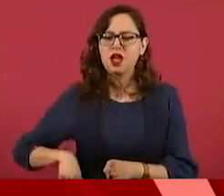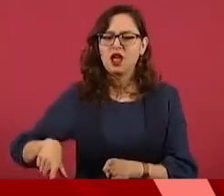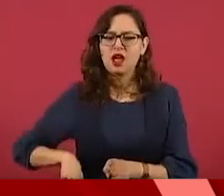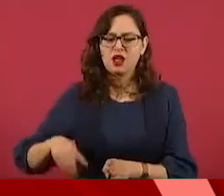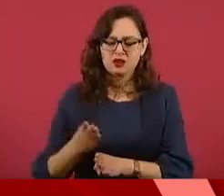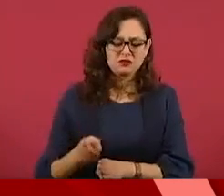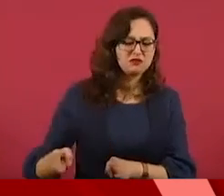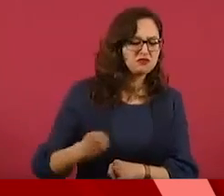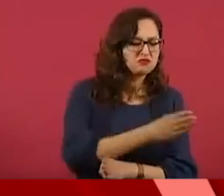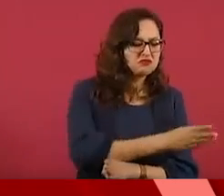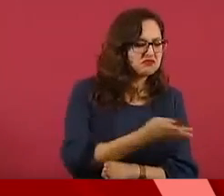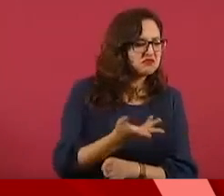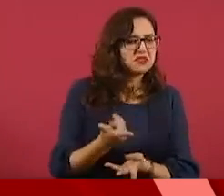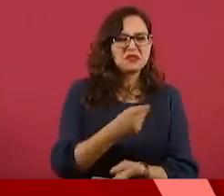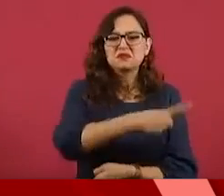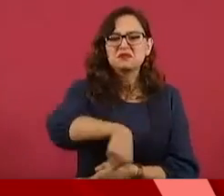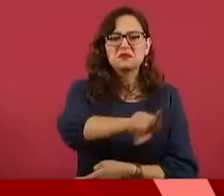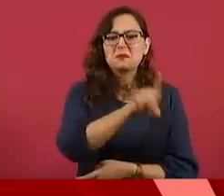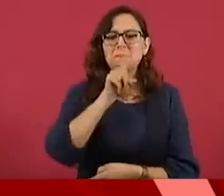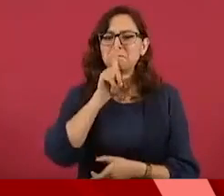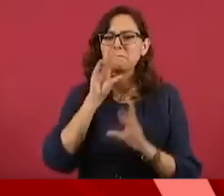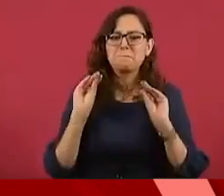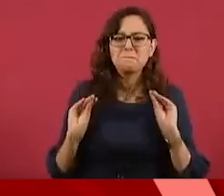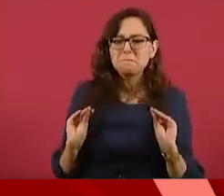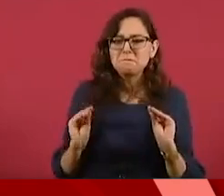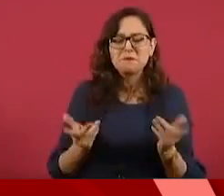consideran ustedes que nos deben, todos ellos,